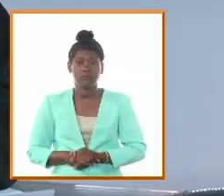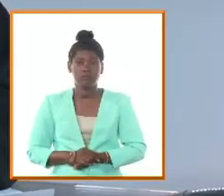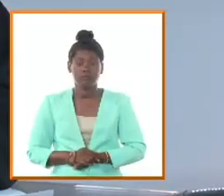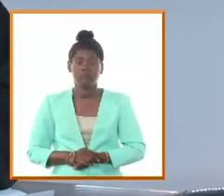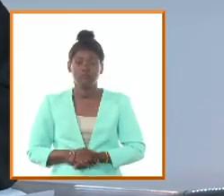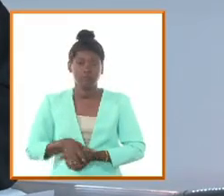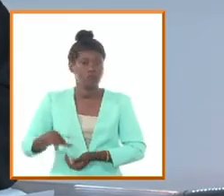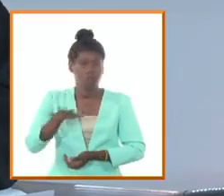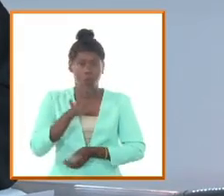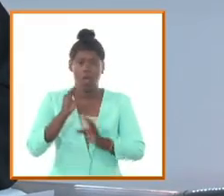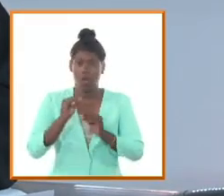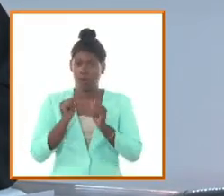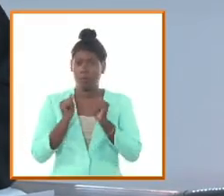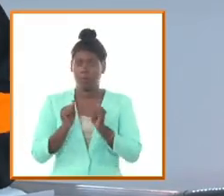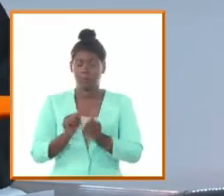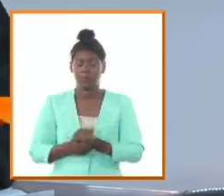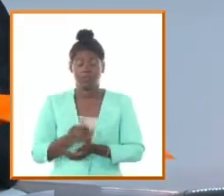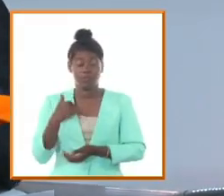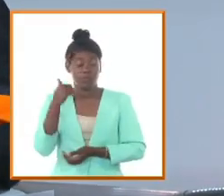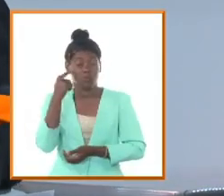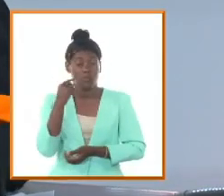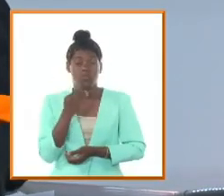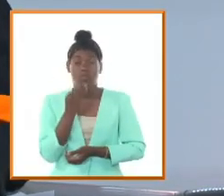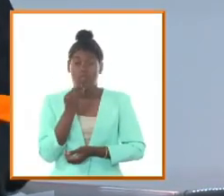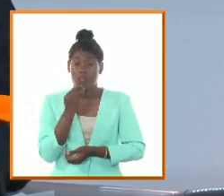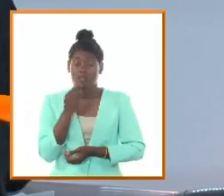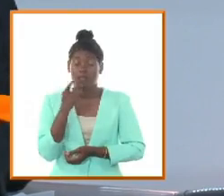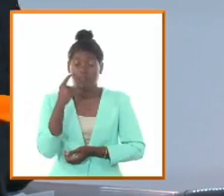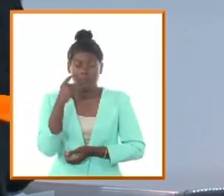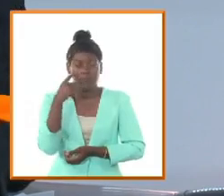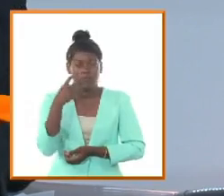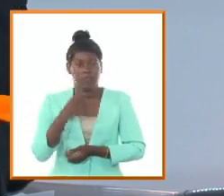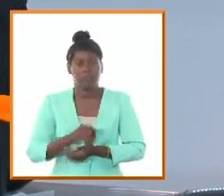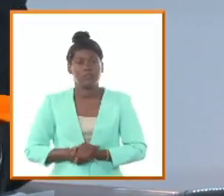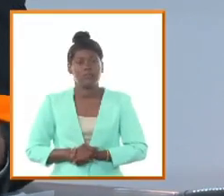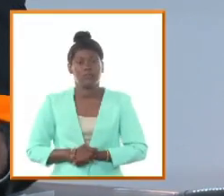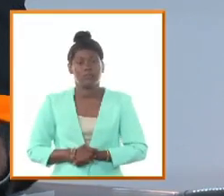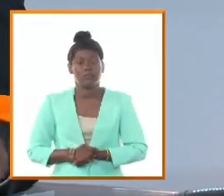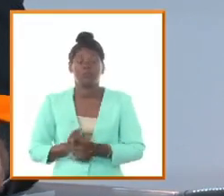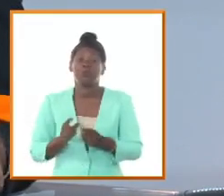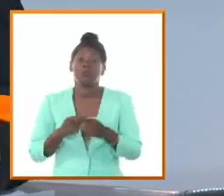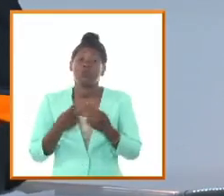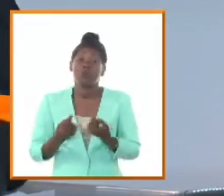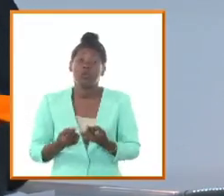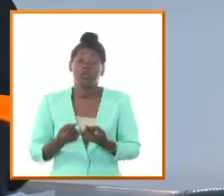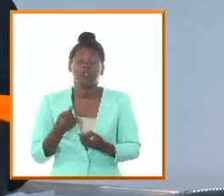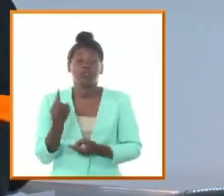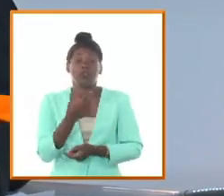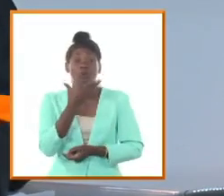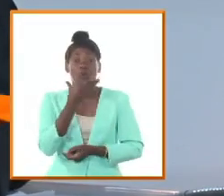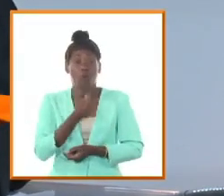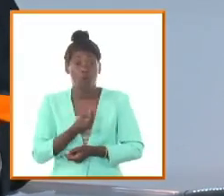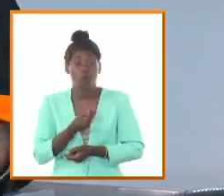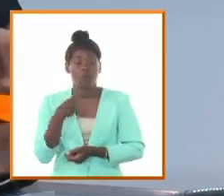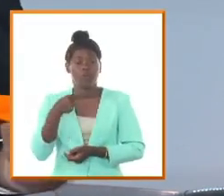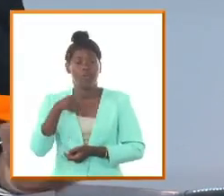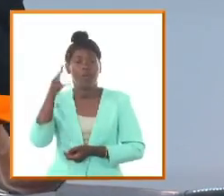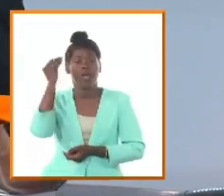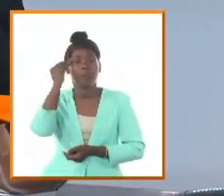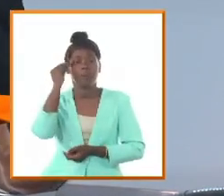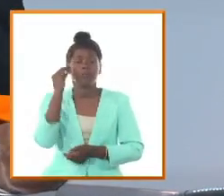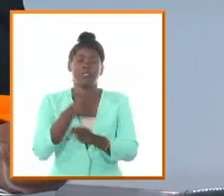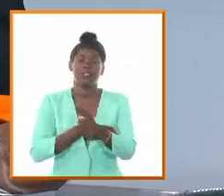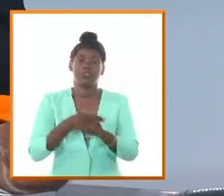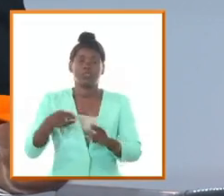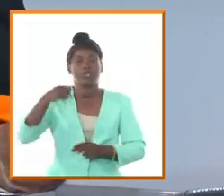yo creo que son fundamentales pero yo creo que Agramonte es una figura paradigmática para la juventud cubana toda historia